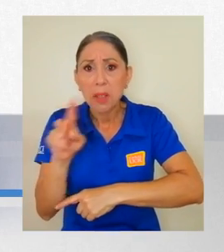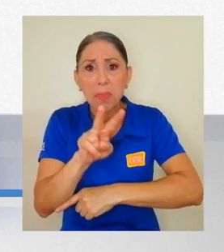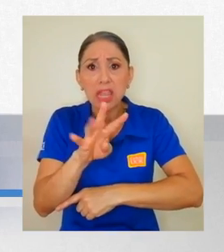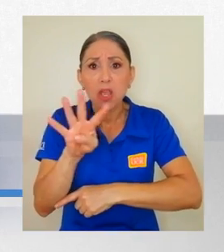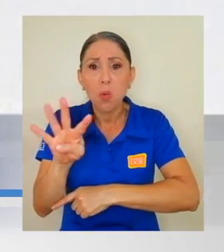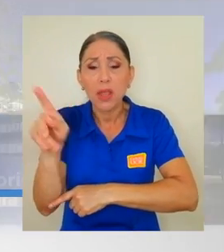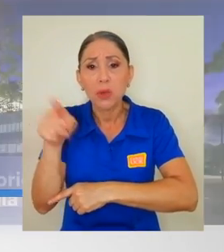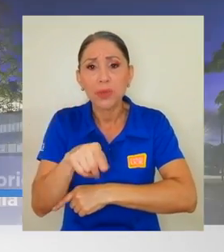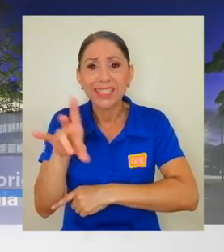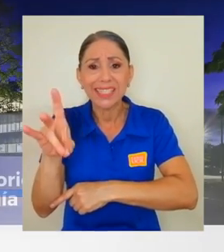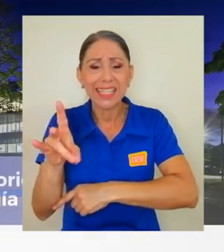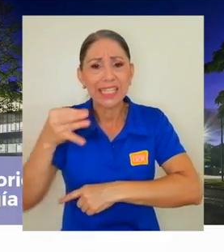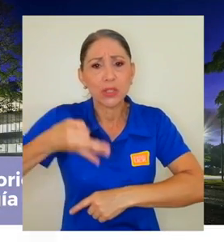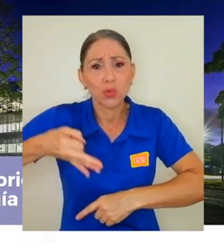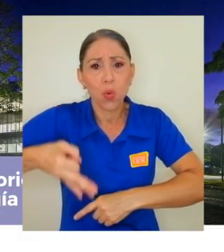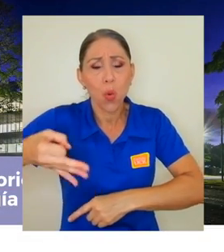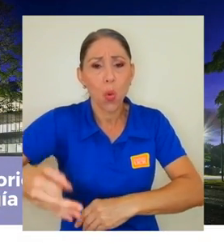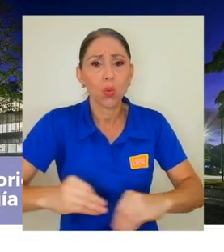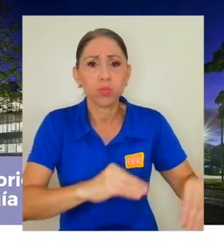las 24 horas del día.